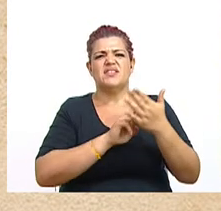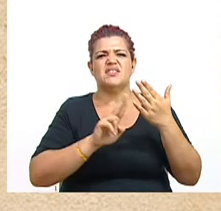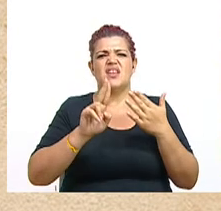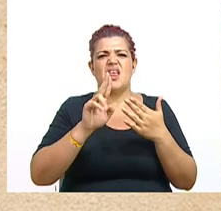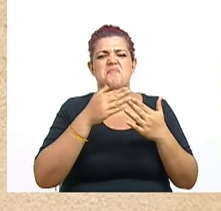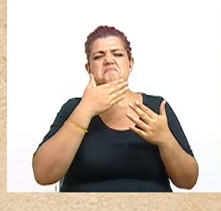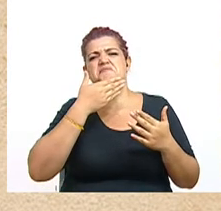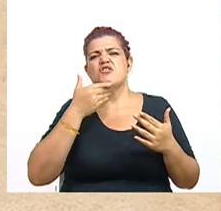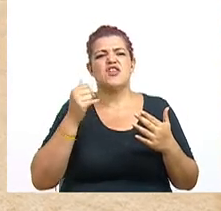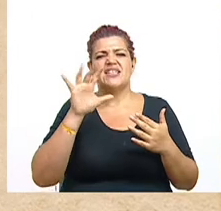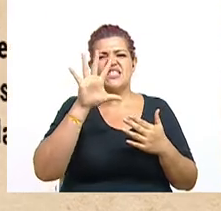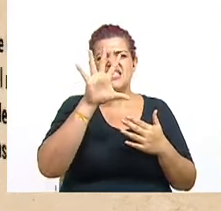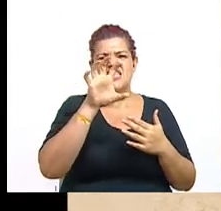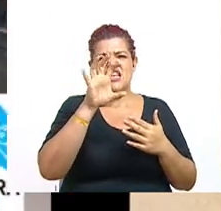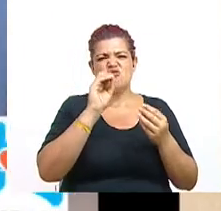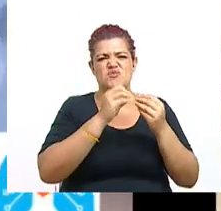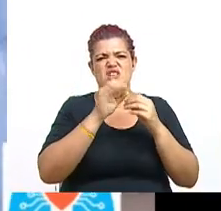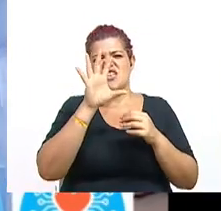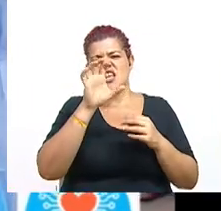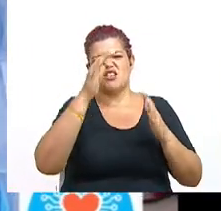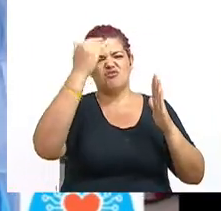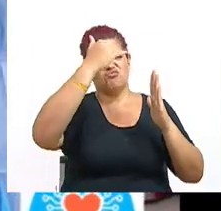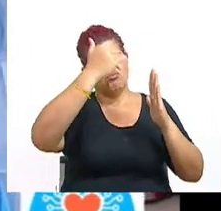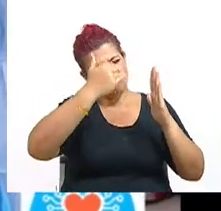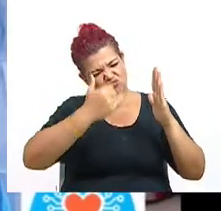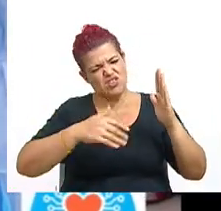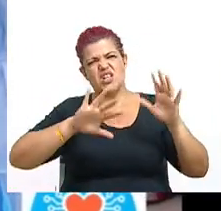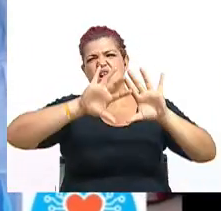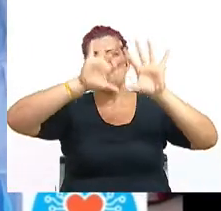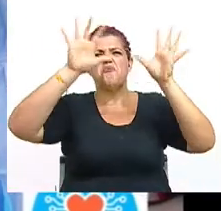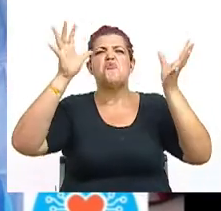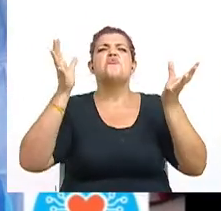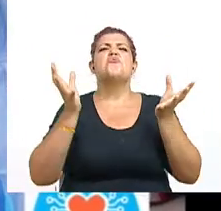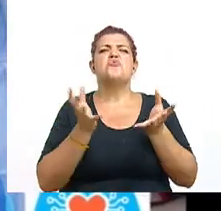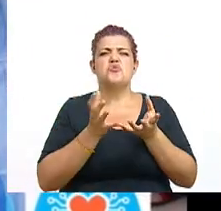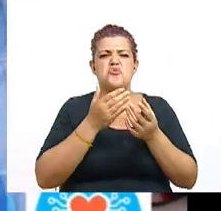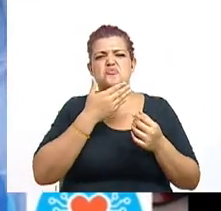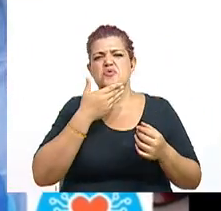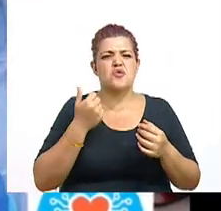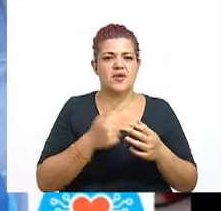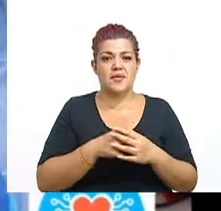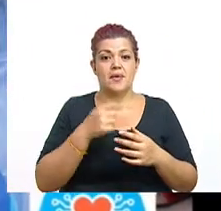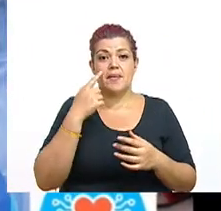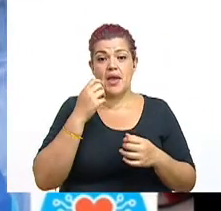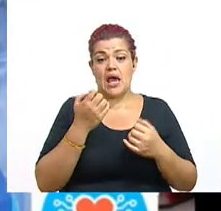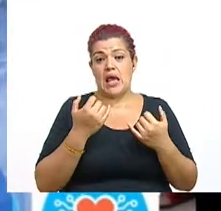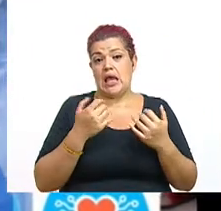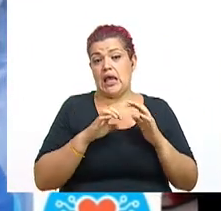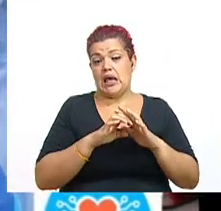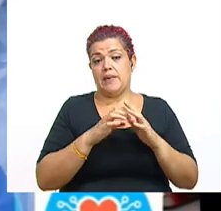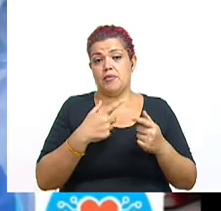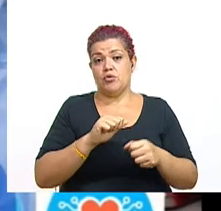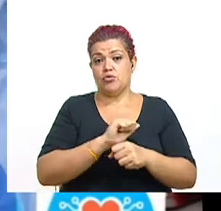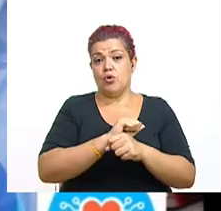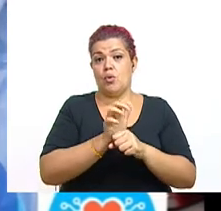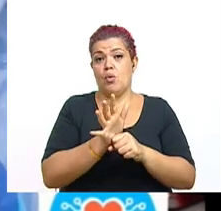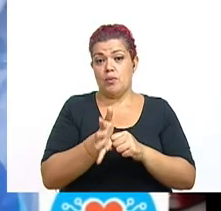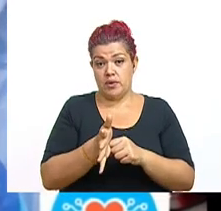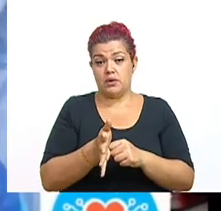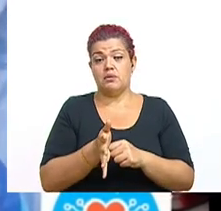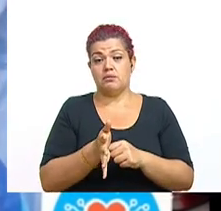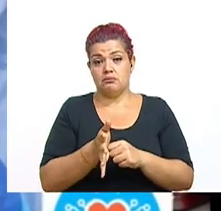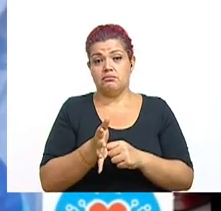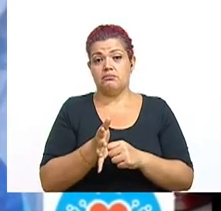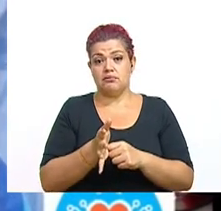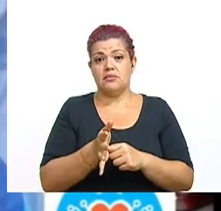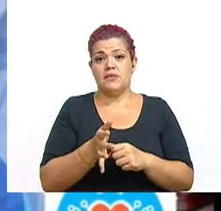del mundo y se mantiene al servicio de la sociedad. Por ejemplo, en el contexto de COVID-19, las investigaciones y